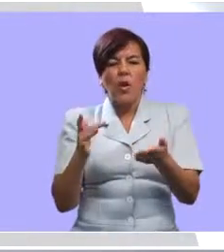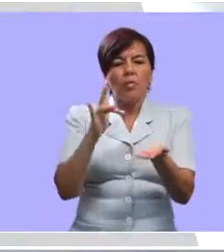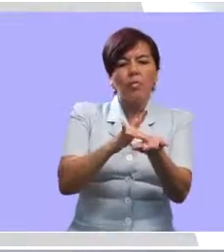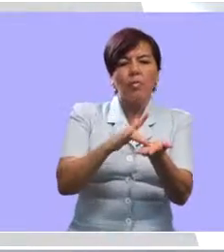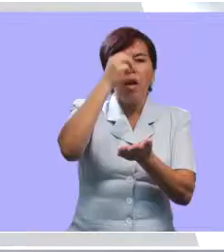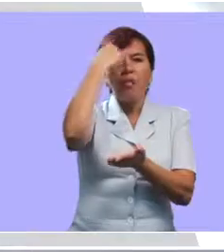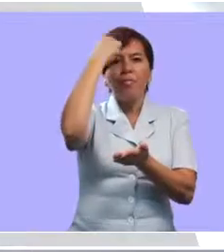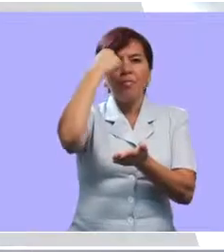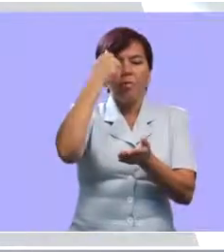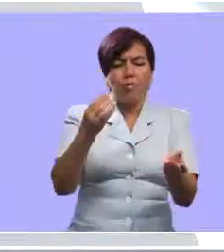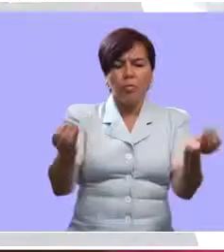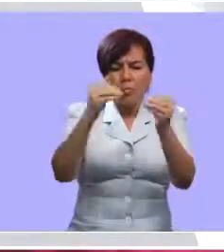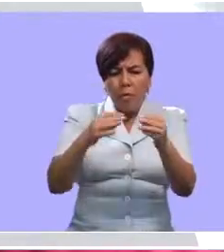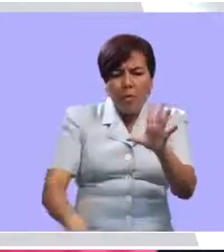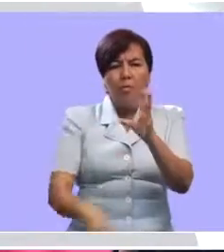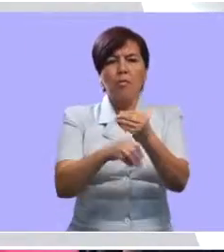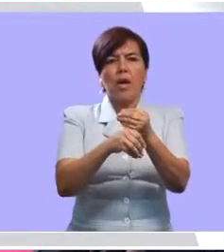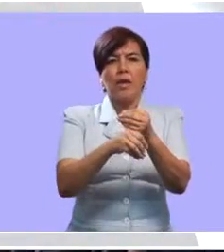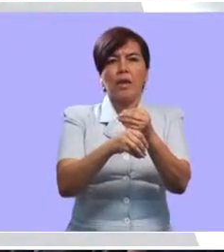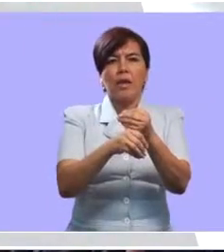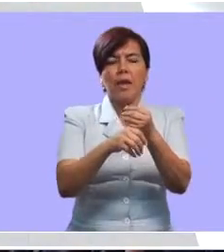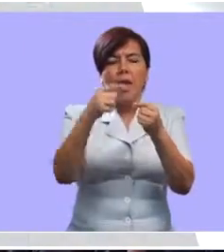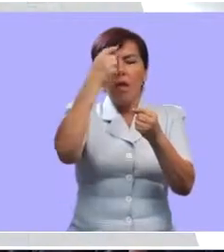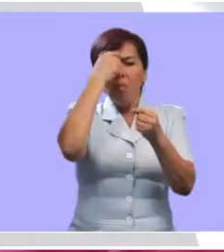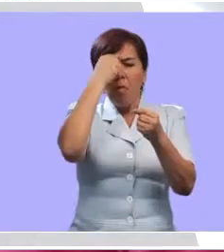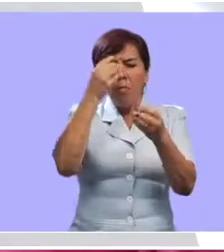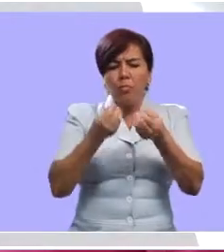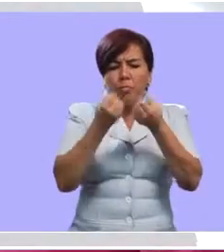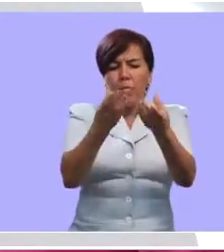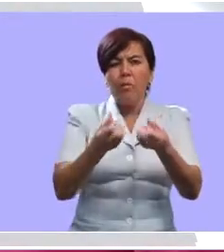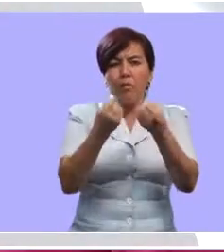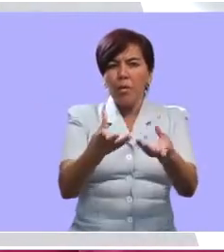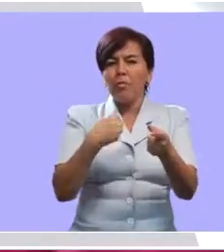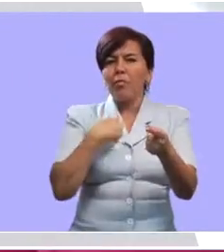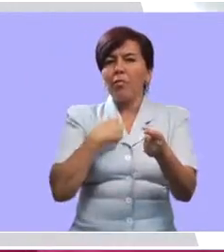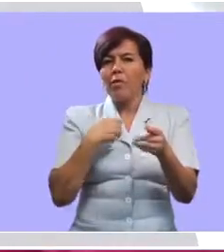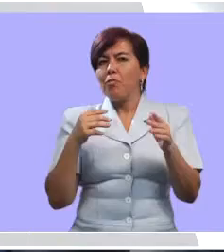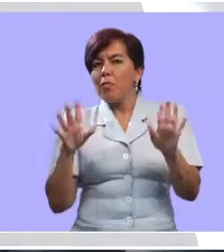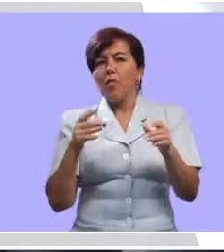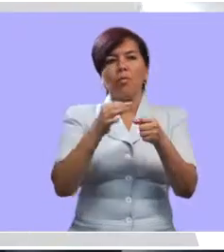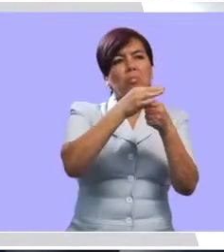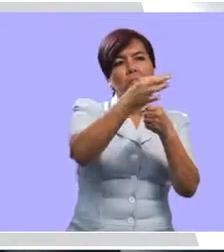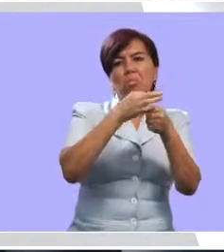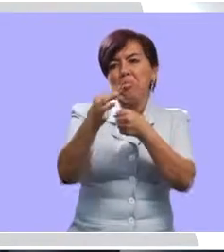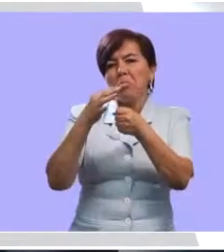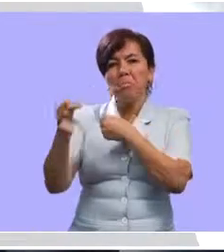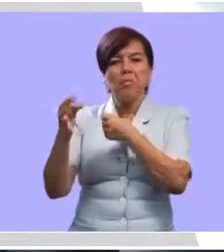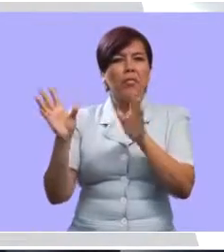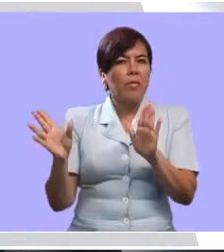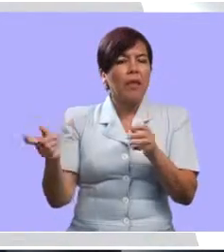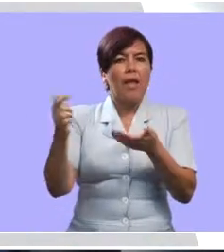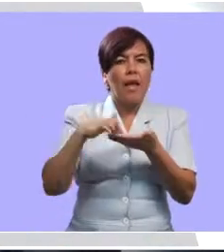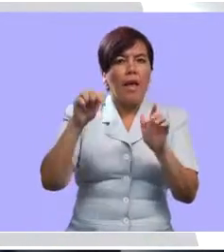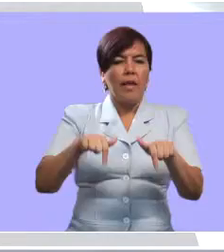concierto musical pedagógico, ahora le quisimos implementar la parte de motriz a este proyecto. Y pues nada, lo estamos haciendo por los municipios